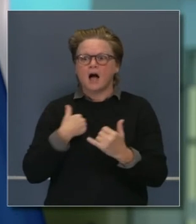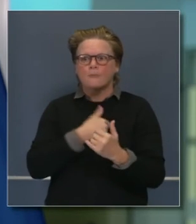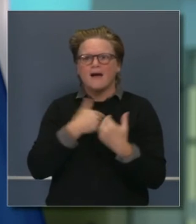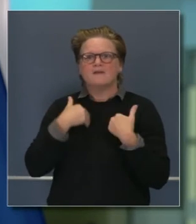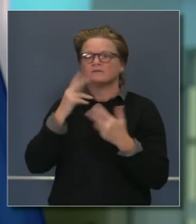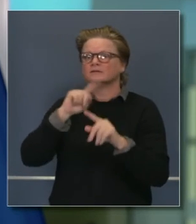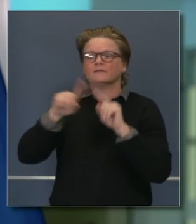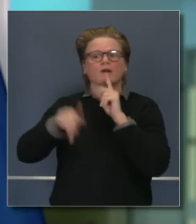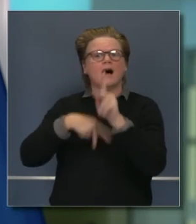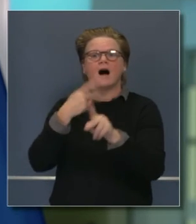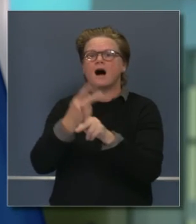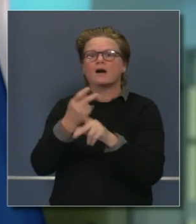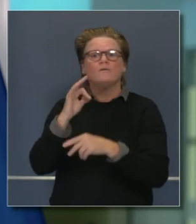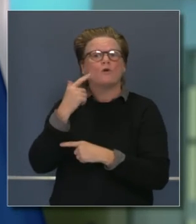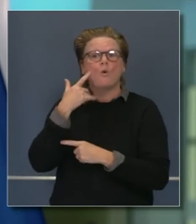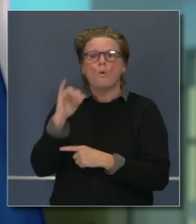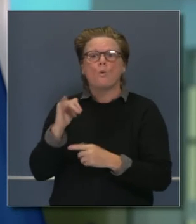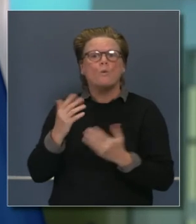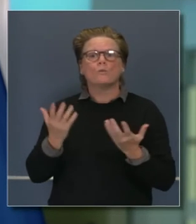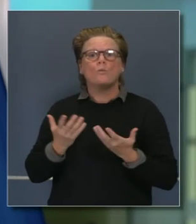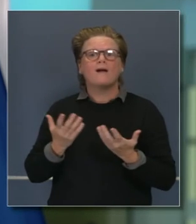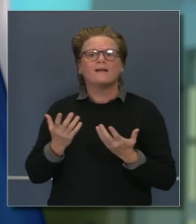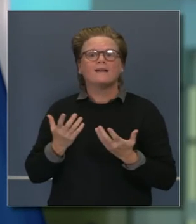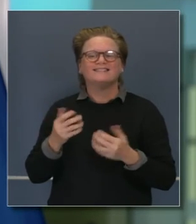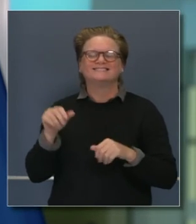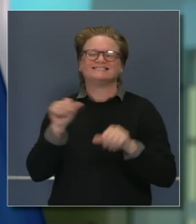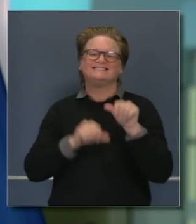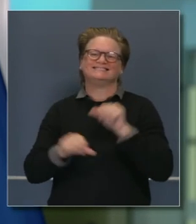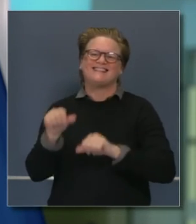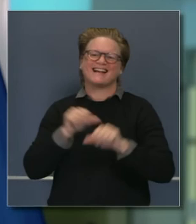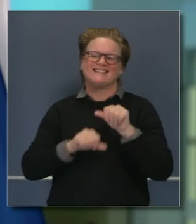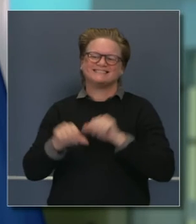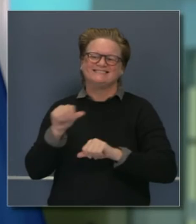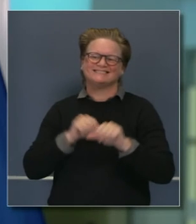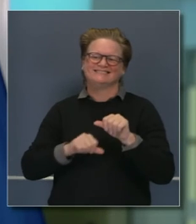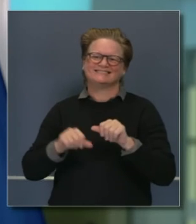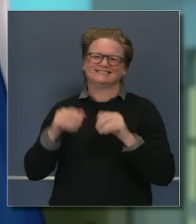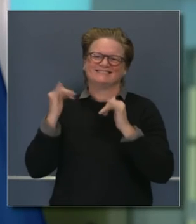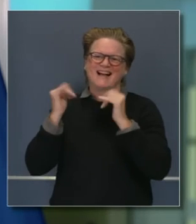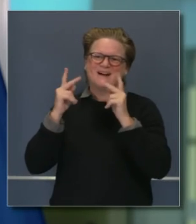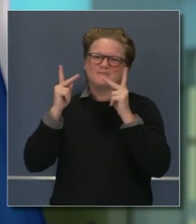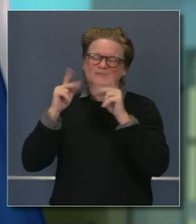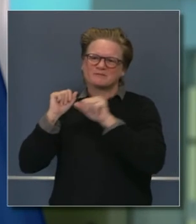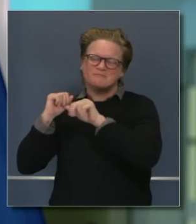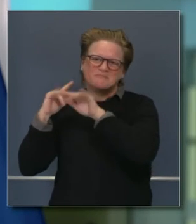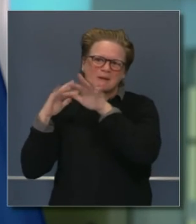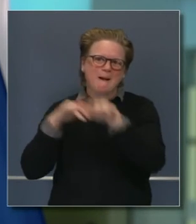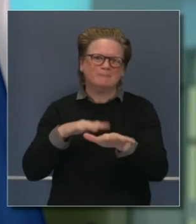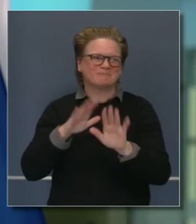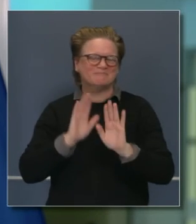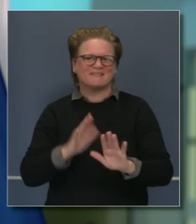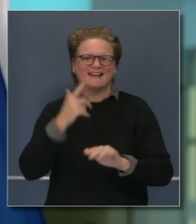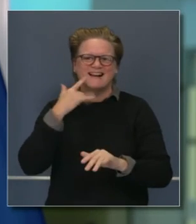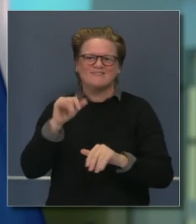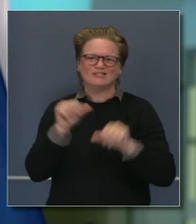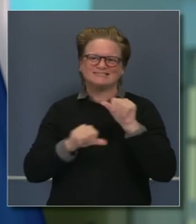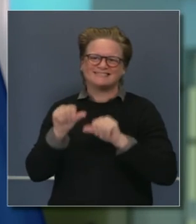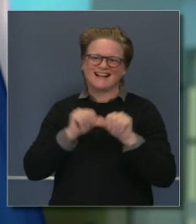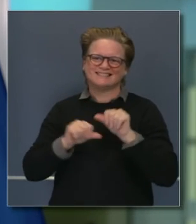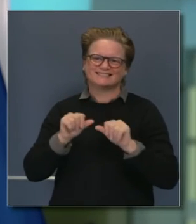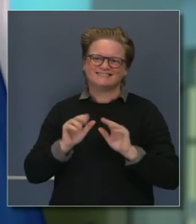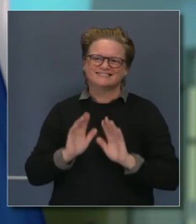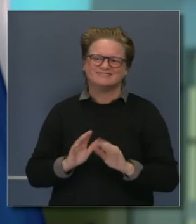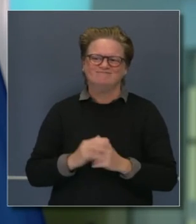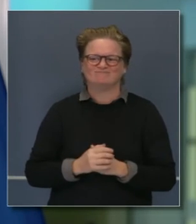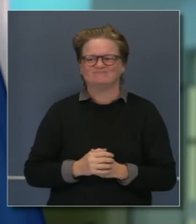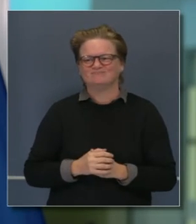riquezas y oportunidades en este estado. Nunca tomamos eso por descontado. Y es un punto de orgullo y